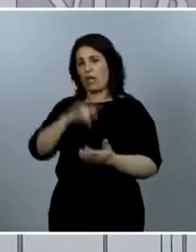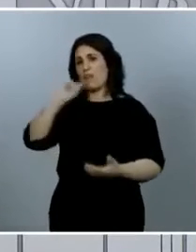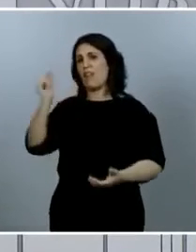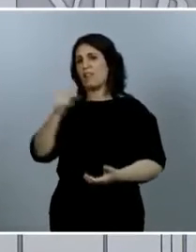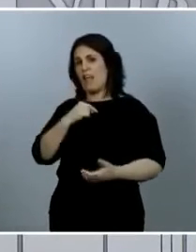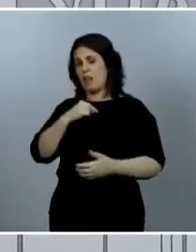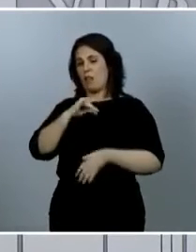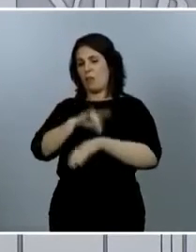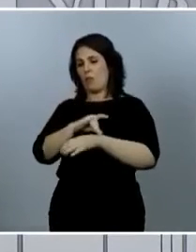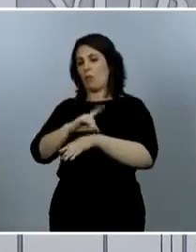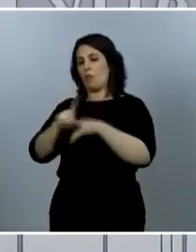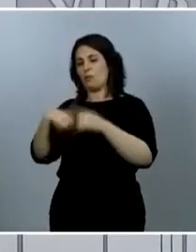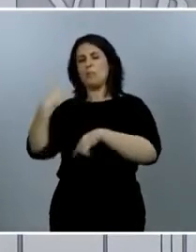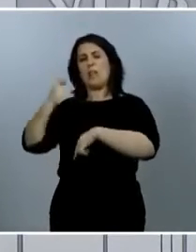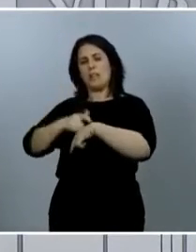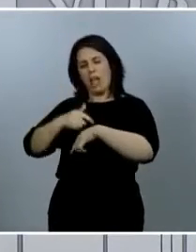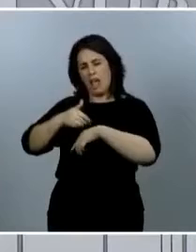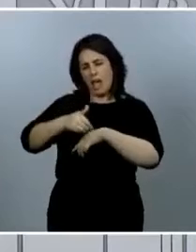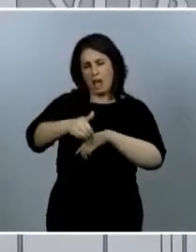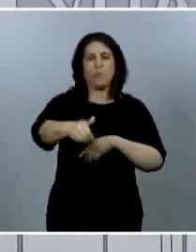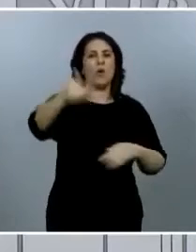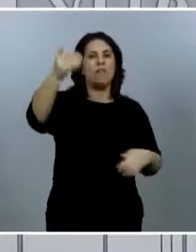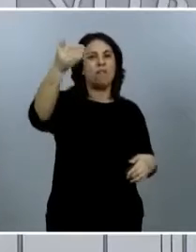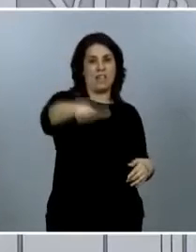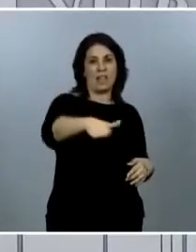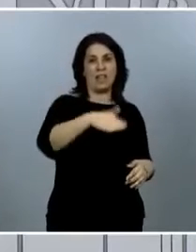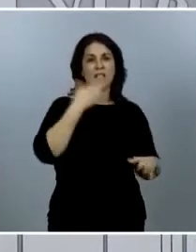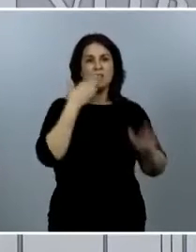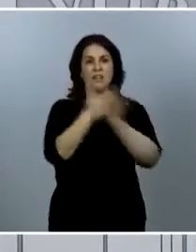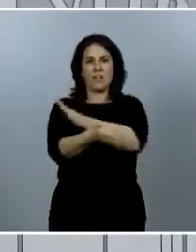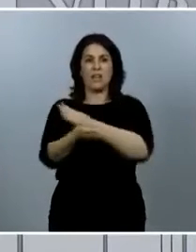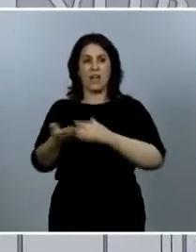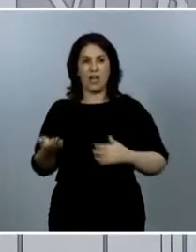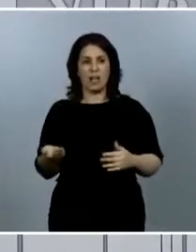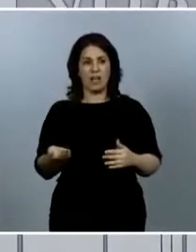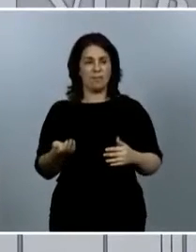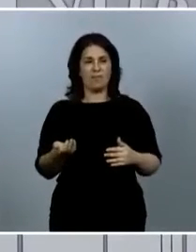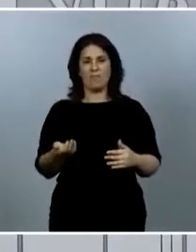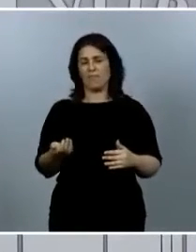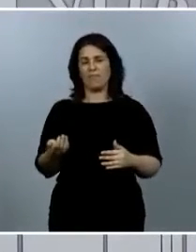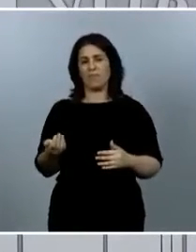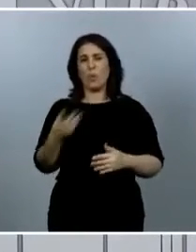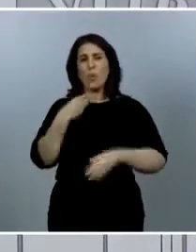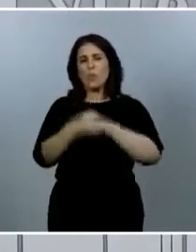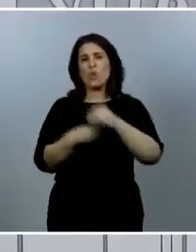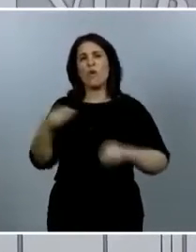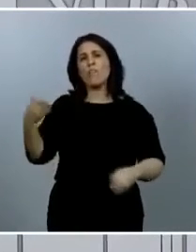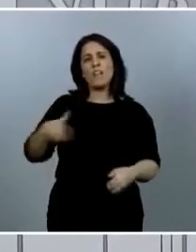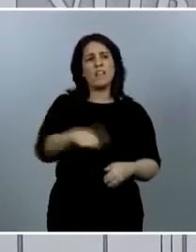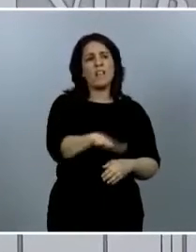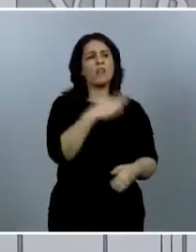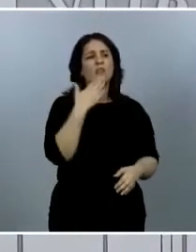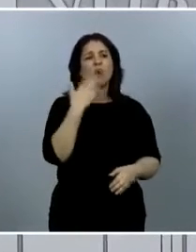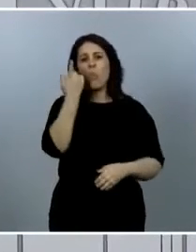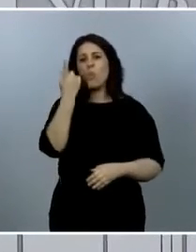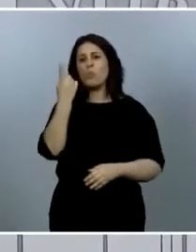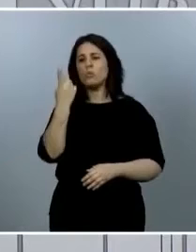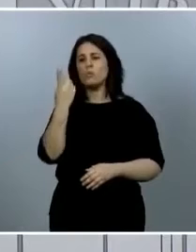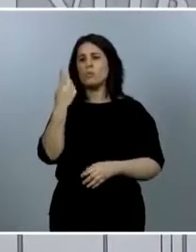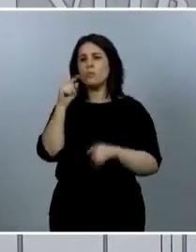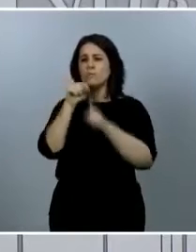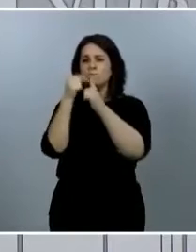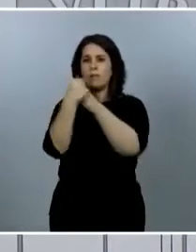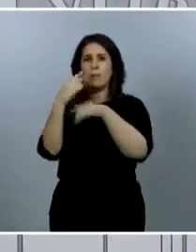bastante tiempo después, por lo tanto, yo creo que utilizar los fallecidos como una medida que indica el nivel de transmisión en este momento